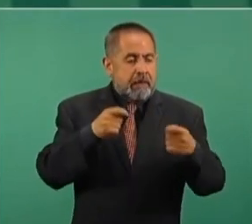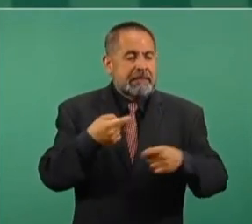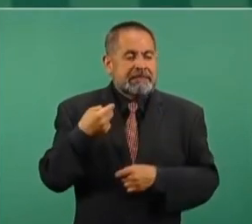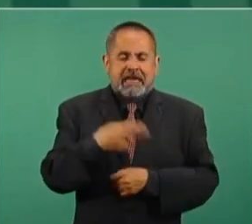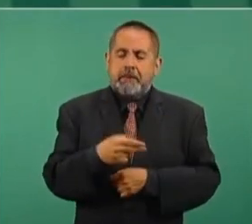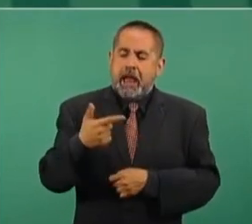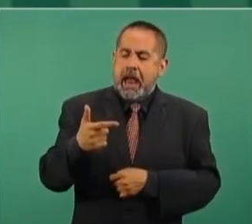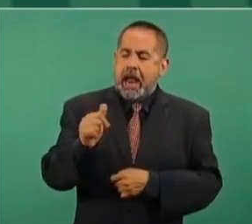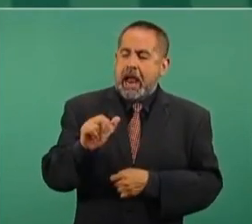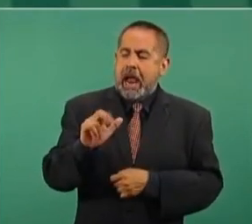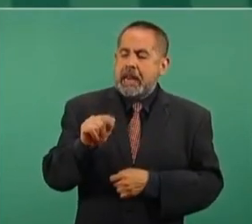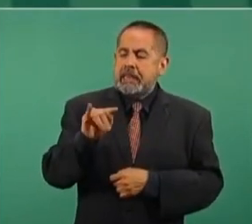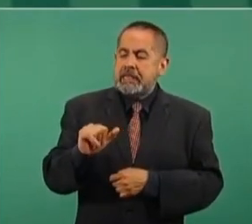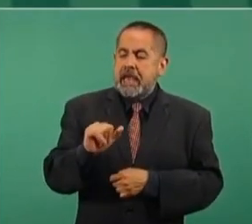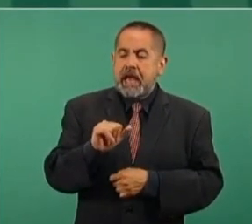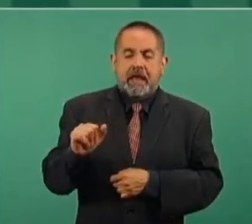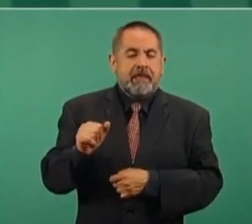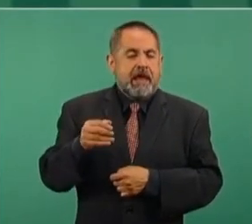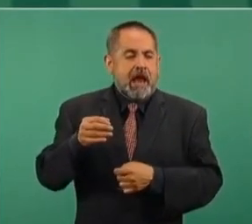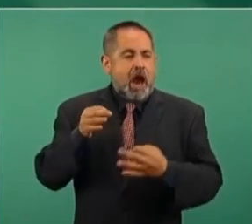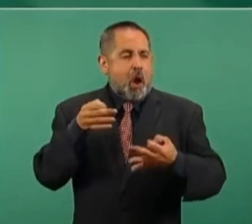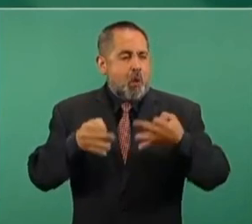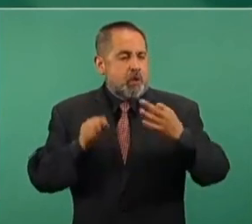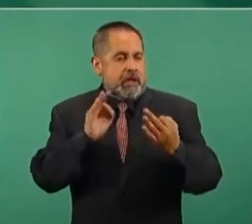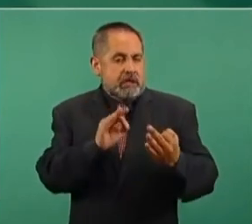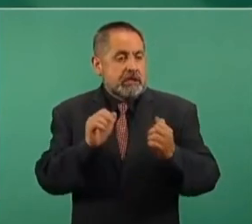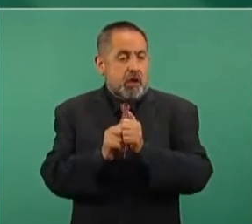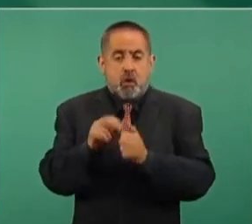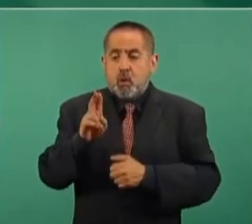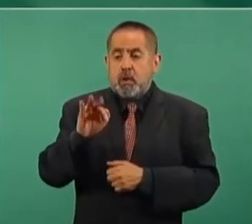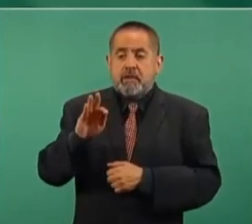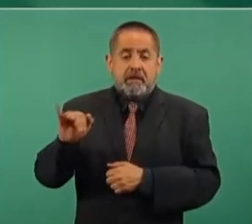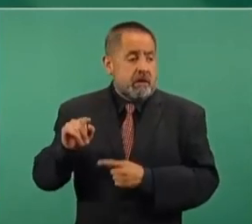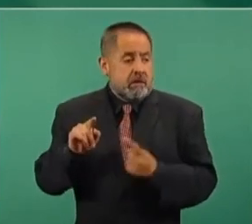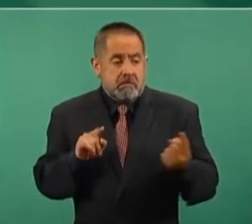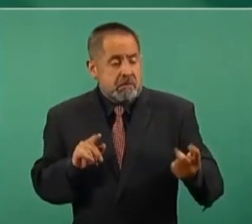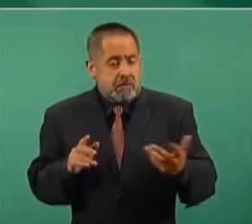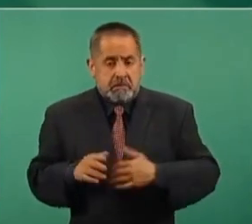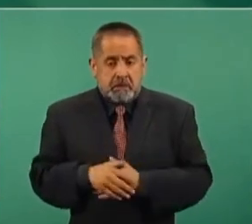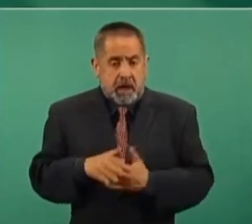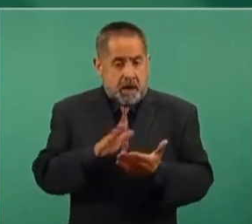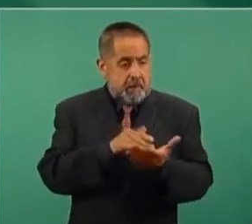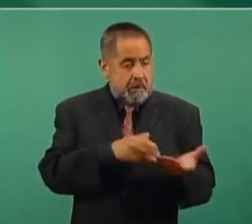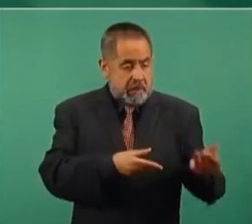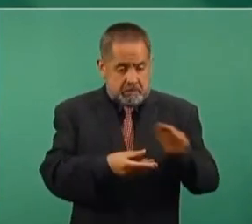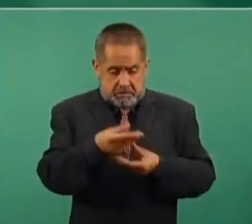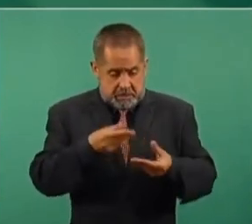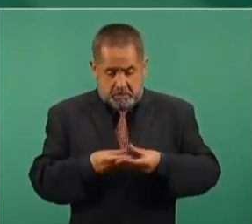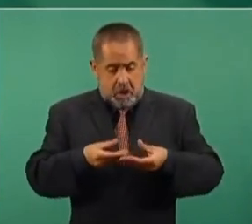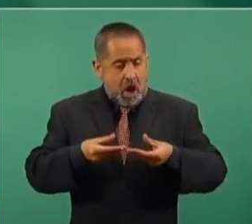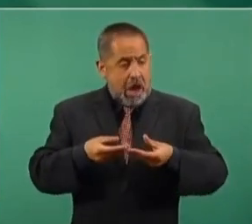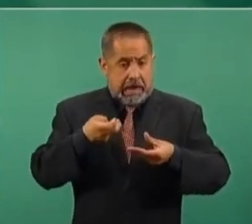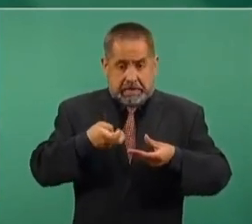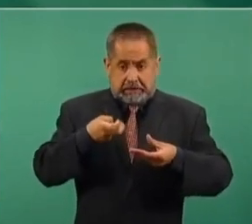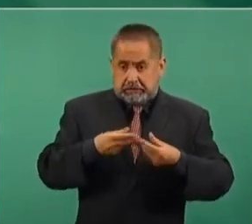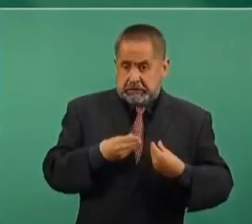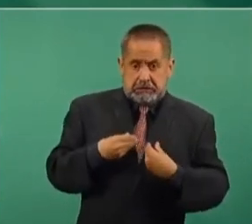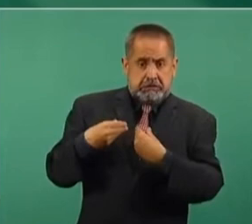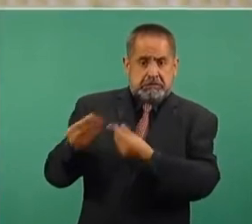audiencia que tiene con la UIF y eso fue todo. Los documentos que él entregó están